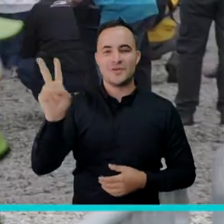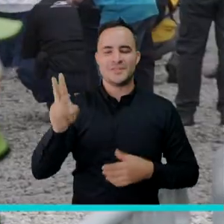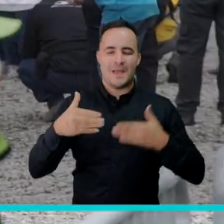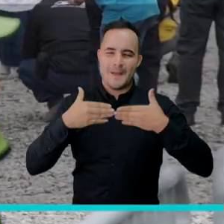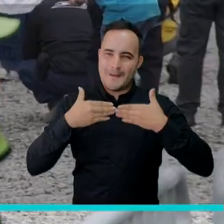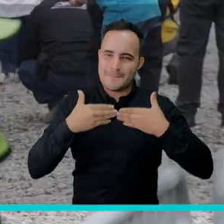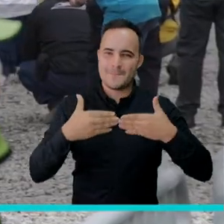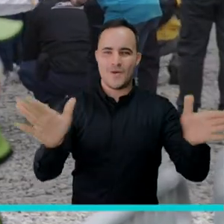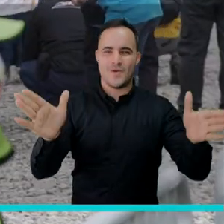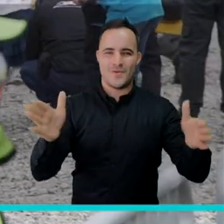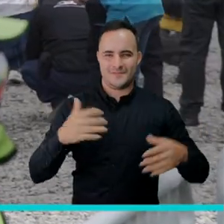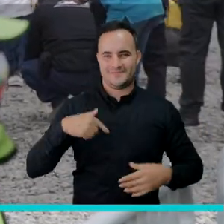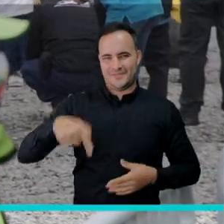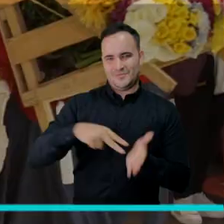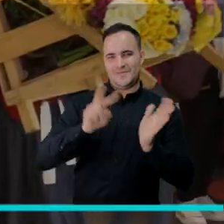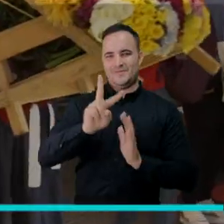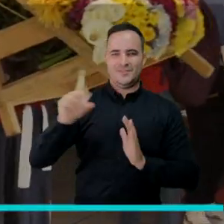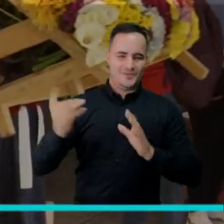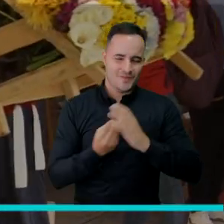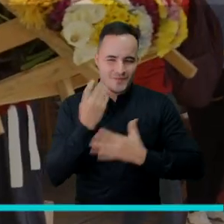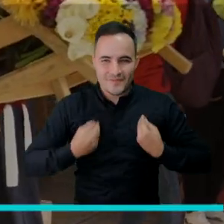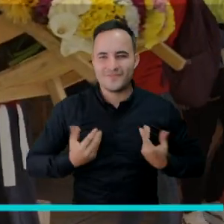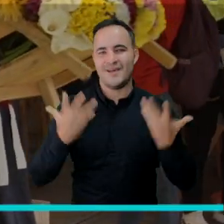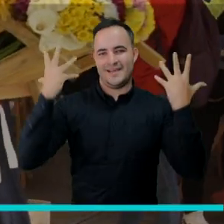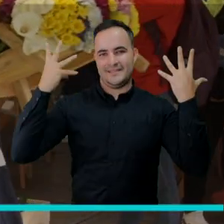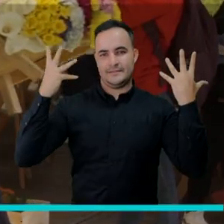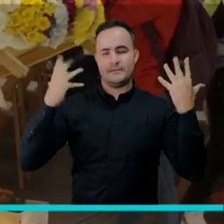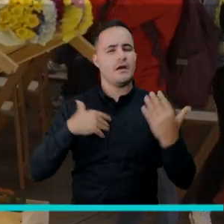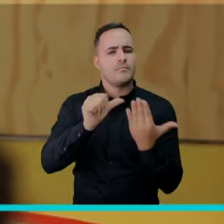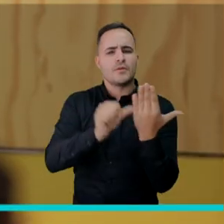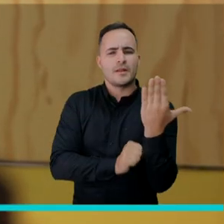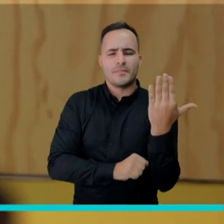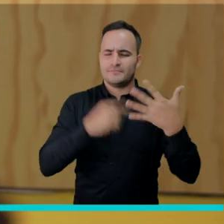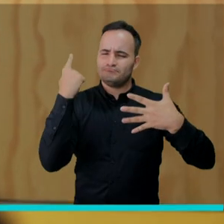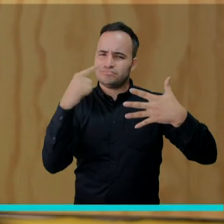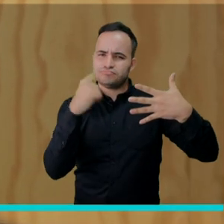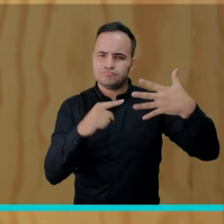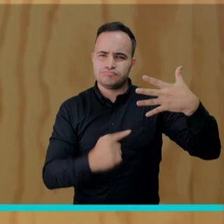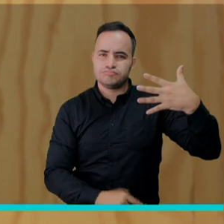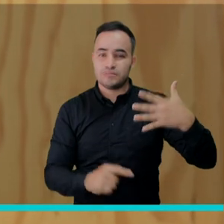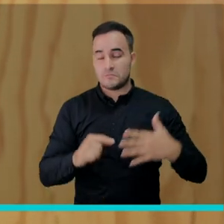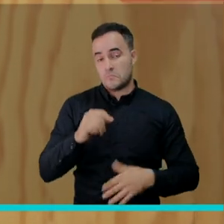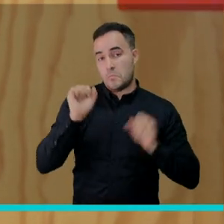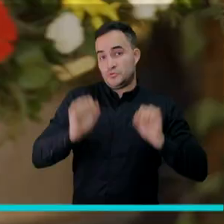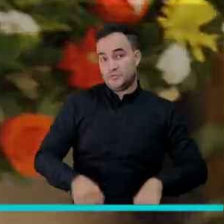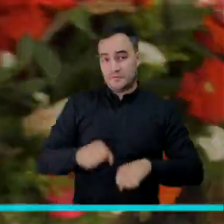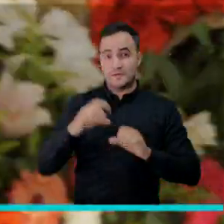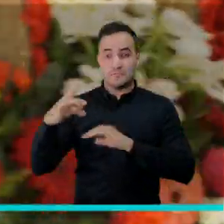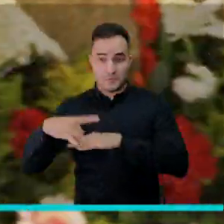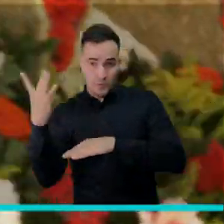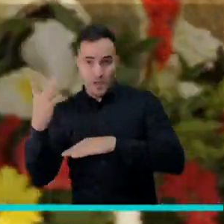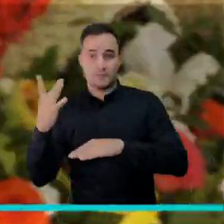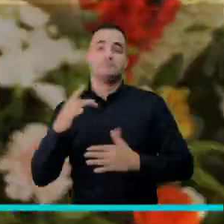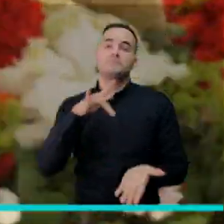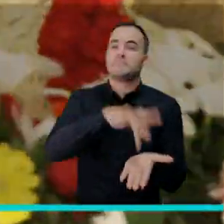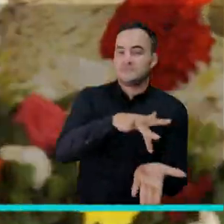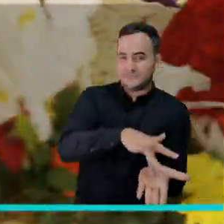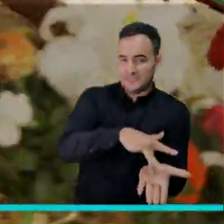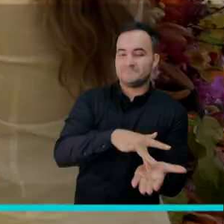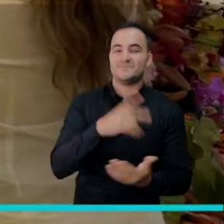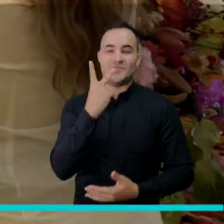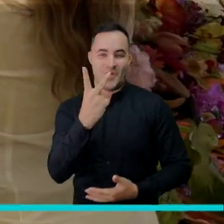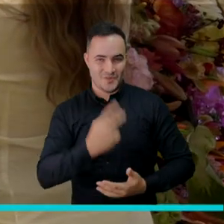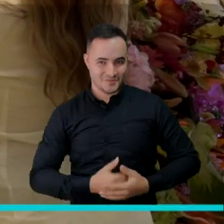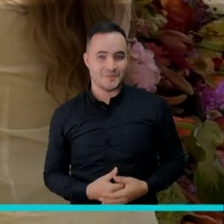El 12 de agosto se dará inicio a una nueva versión de la Feria de las Flores, con una programación variada que se podrá disfrutar de manera presencial